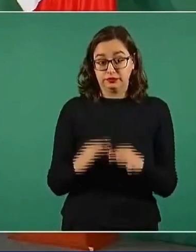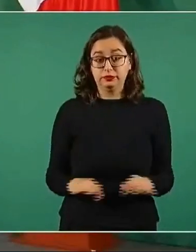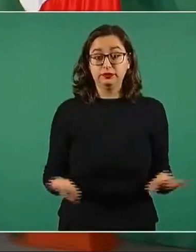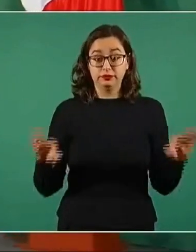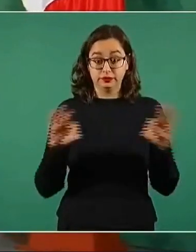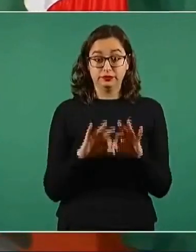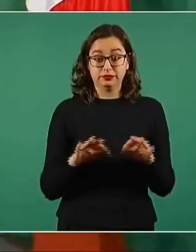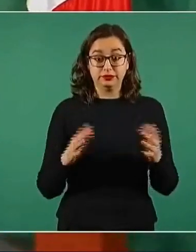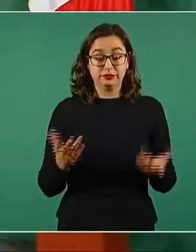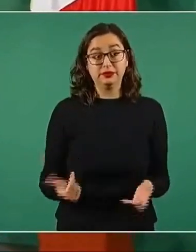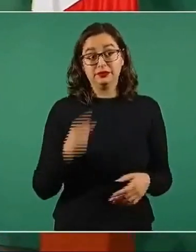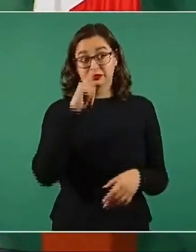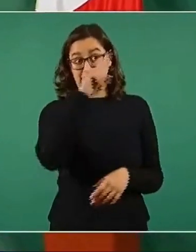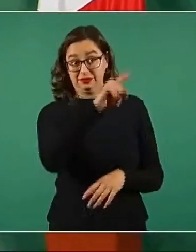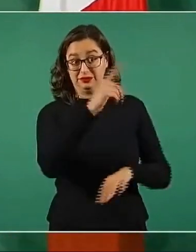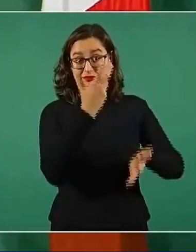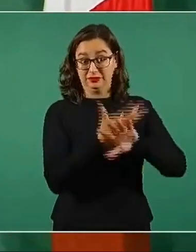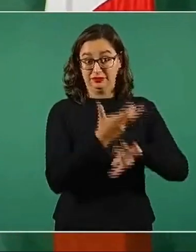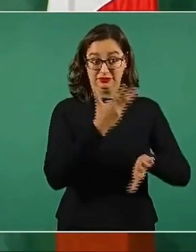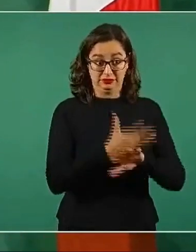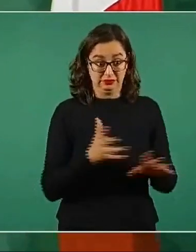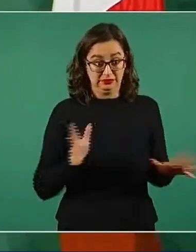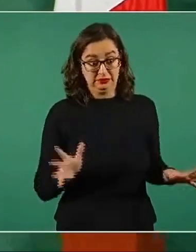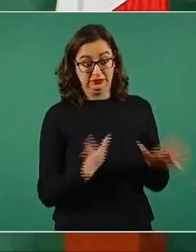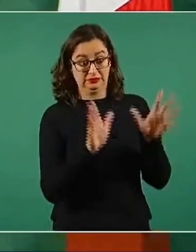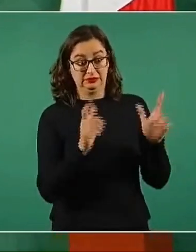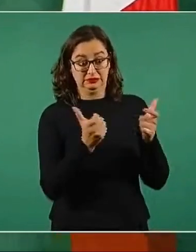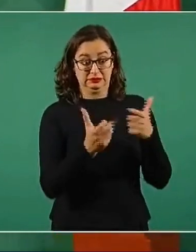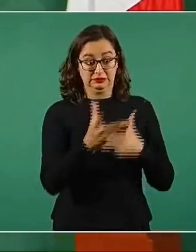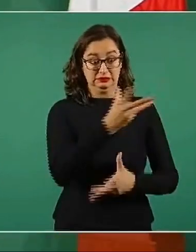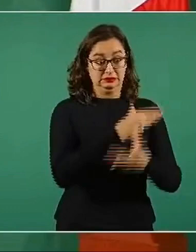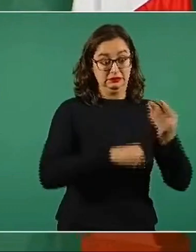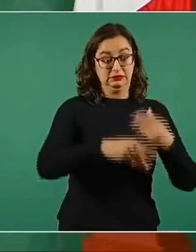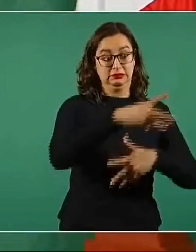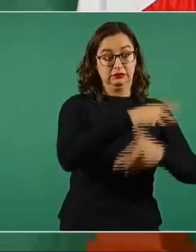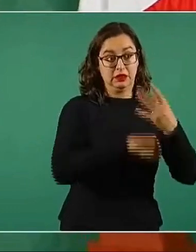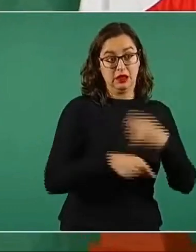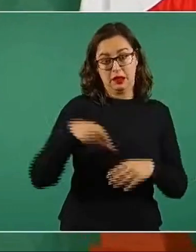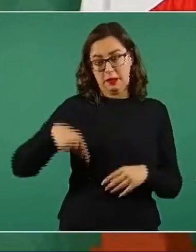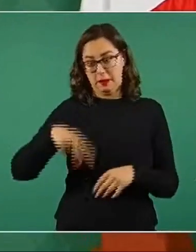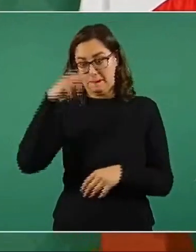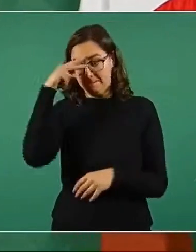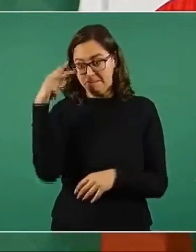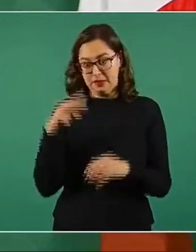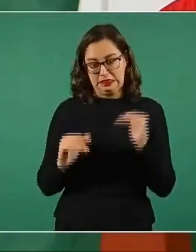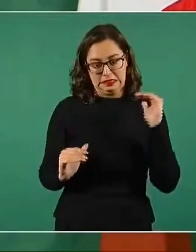en nuestro país. De todas maneras,